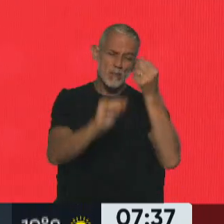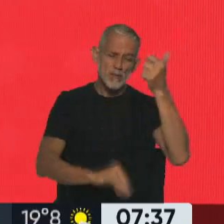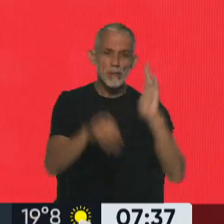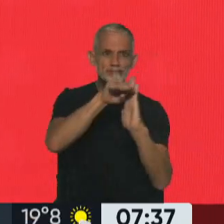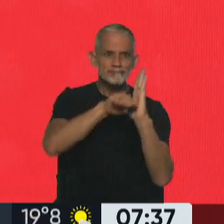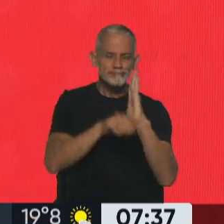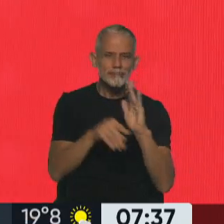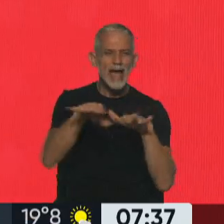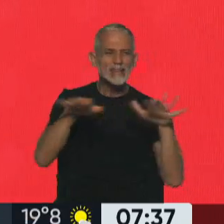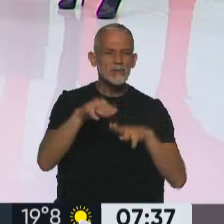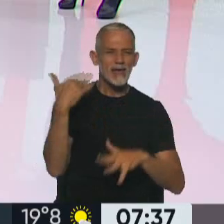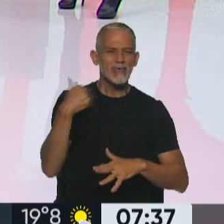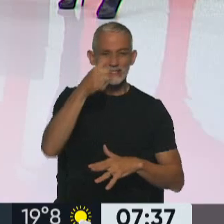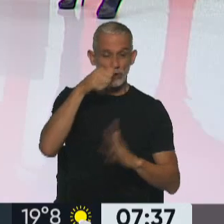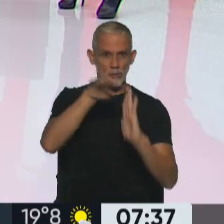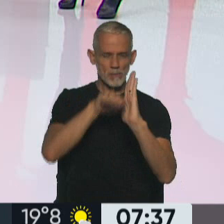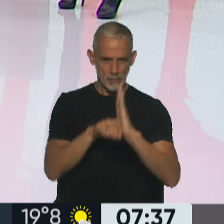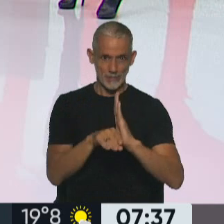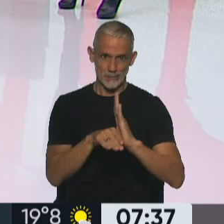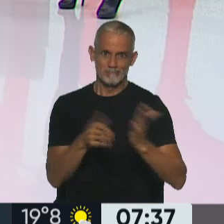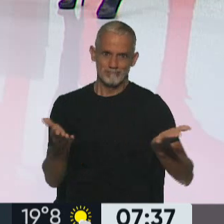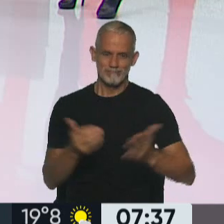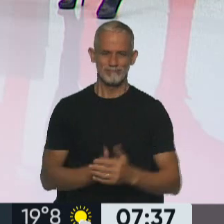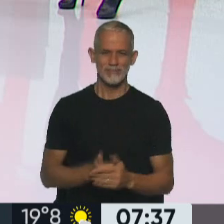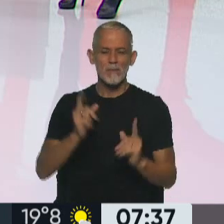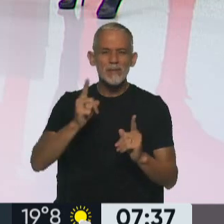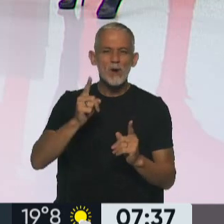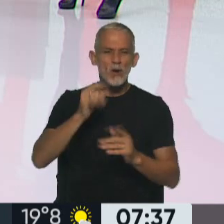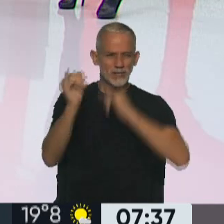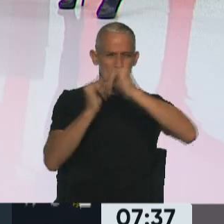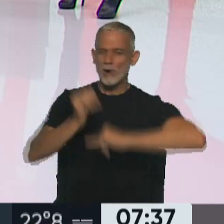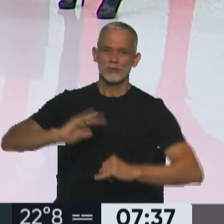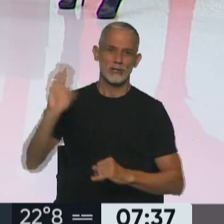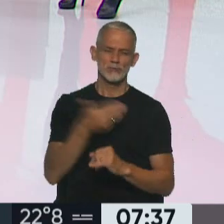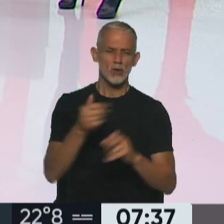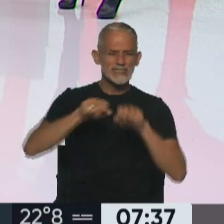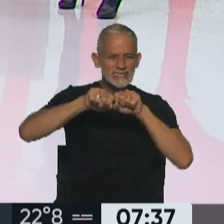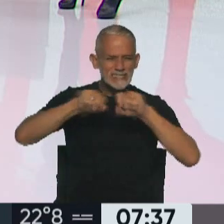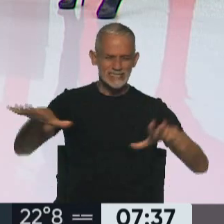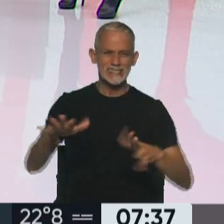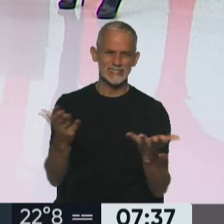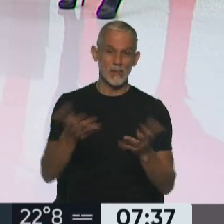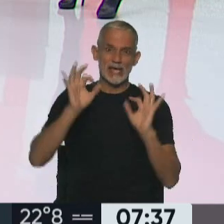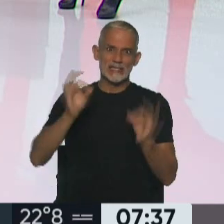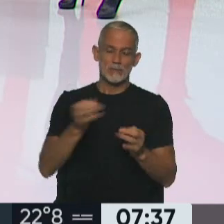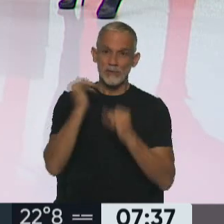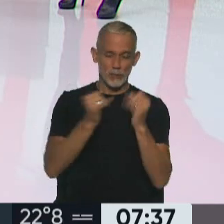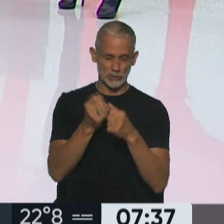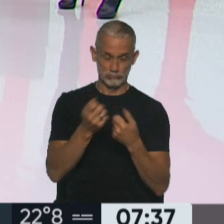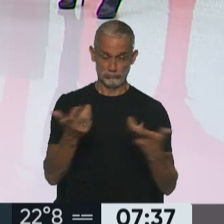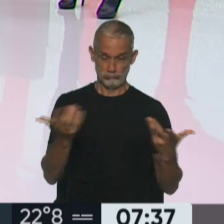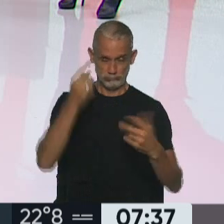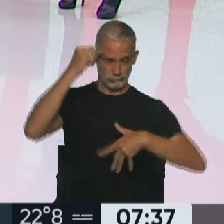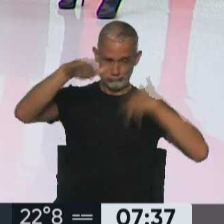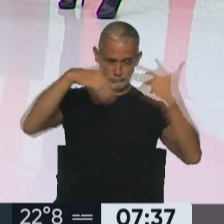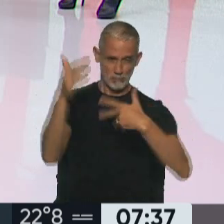paso de todas las actividades del día ayer. Bueno, seguramente esto también que te contó Irina va a aparecer en todos lados, como para que vos puedas... Porque es un montón de información toda junta, como para